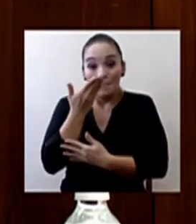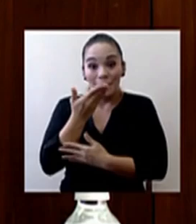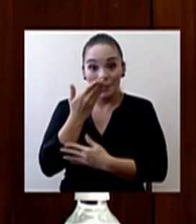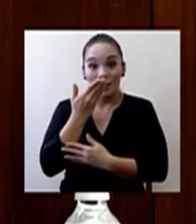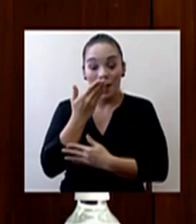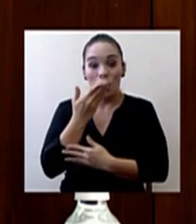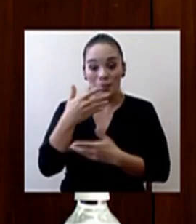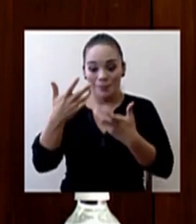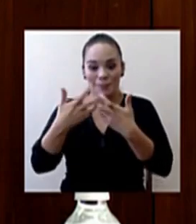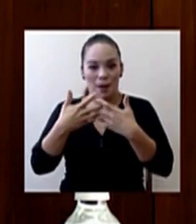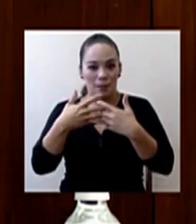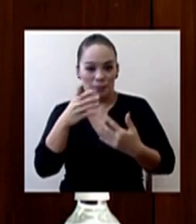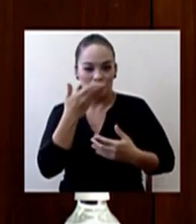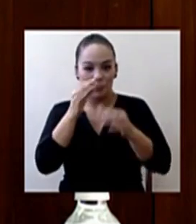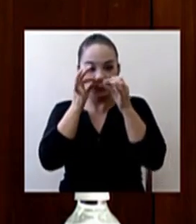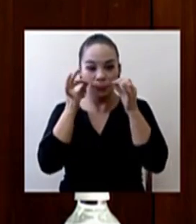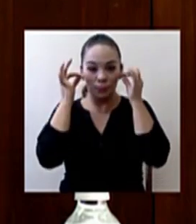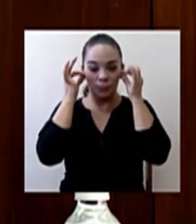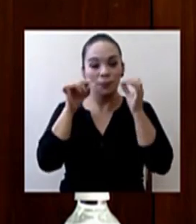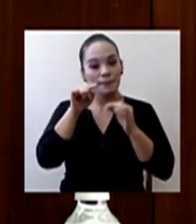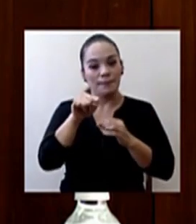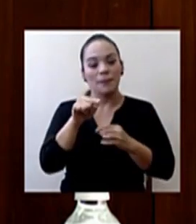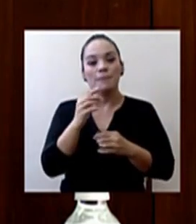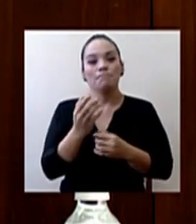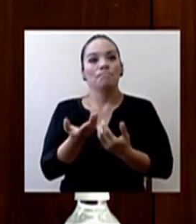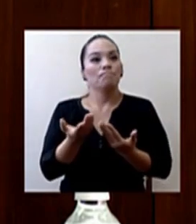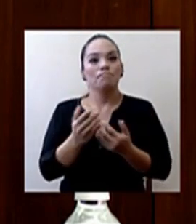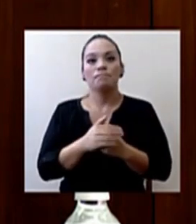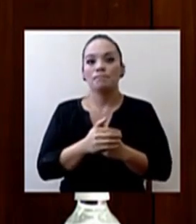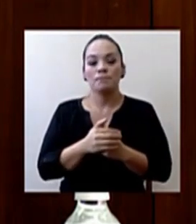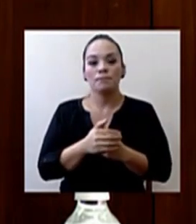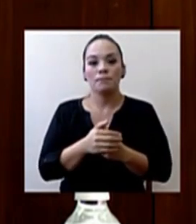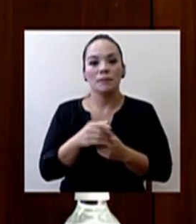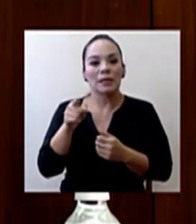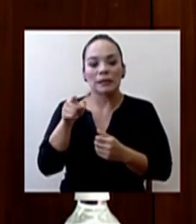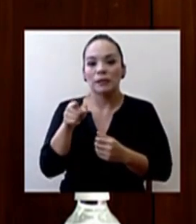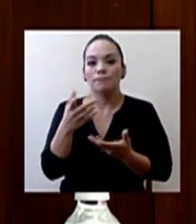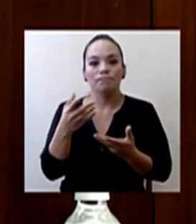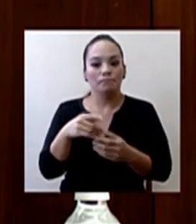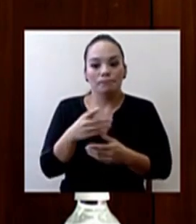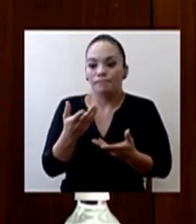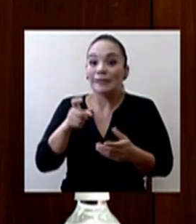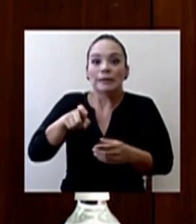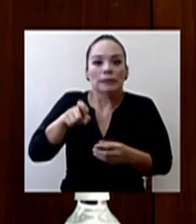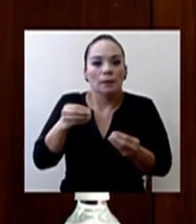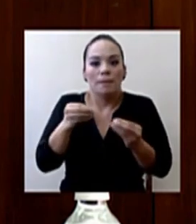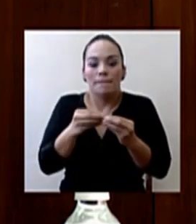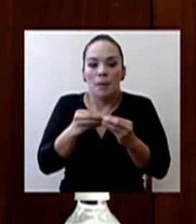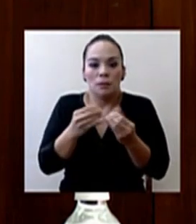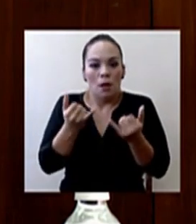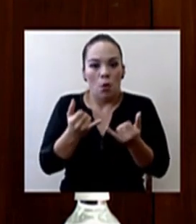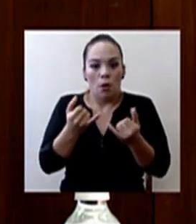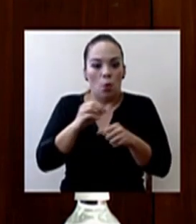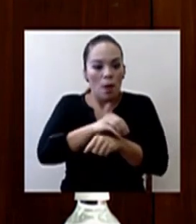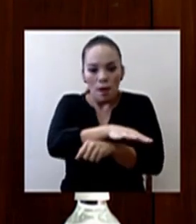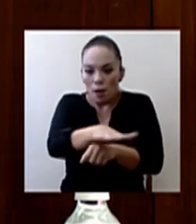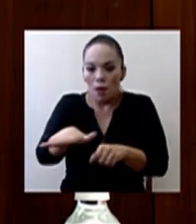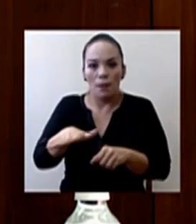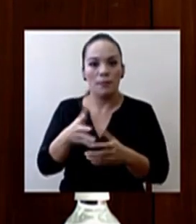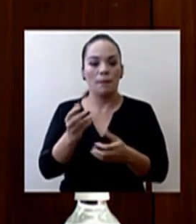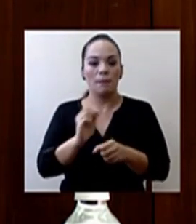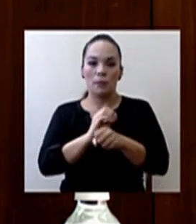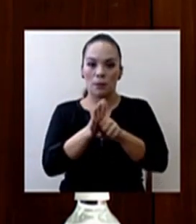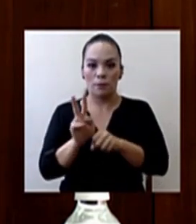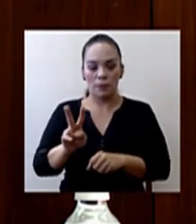que han sido, digamos, desbordados por esta pandemia, como en España, en